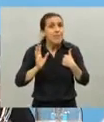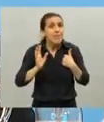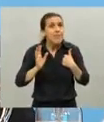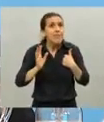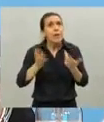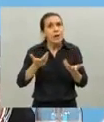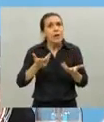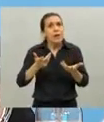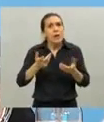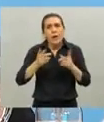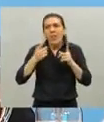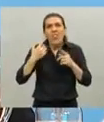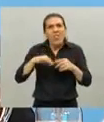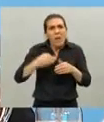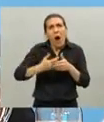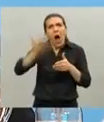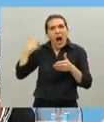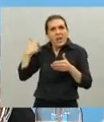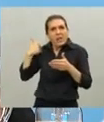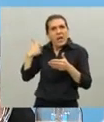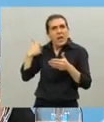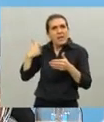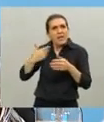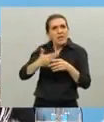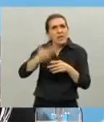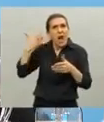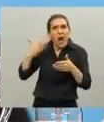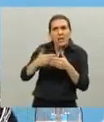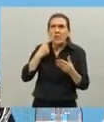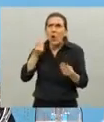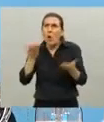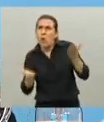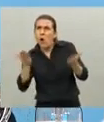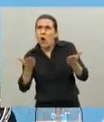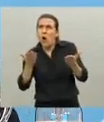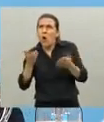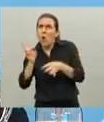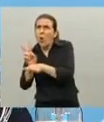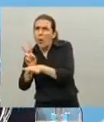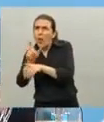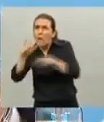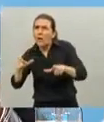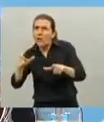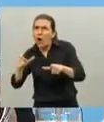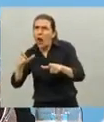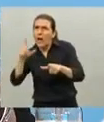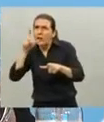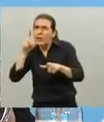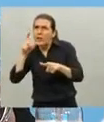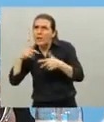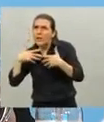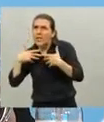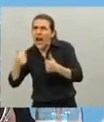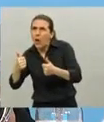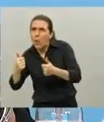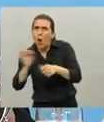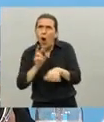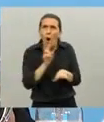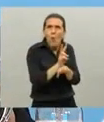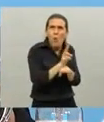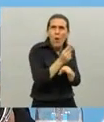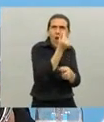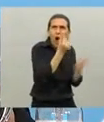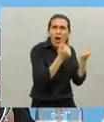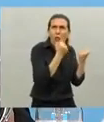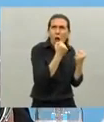tuvimos que pasar la disputa entre la economía o la salud yo no quisiera entrar en la disputa de si ayudamos a la